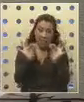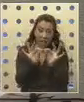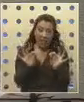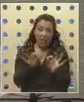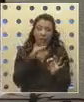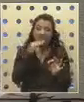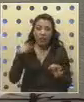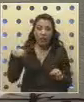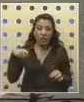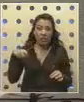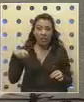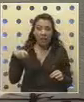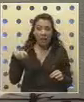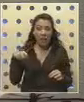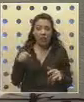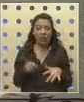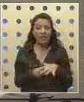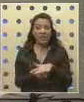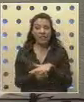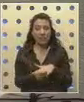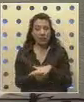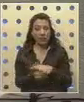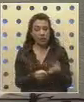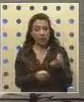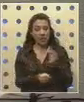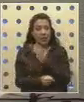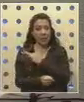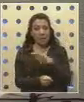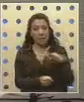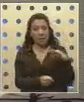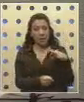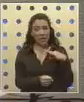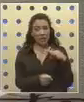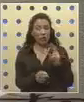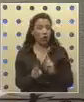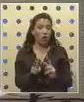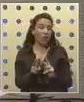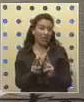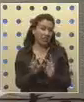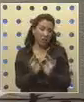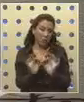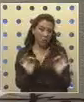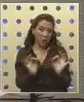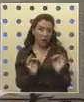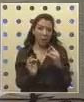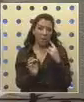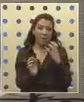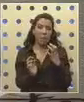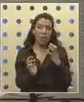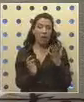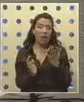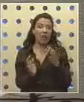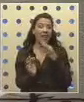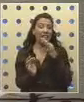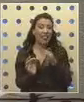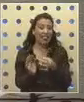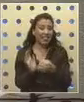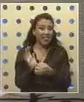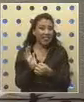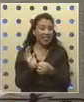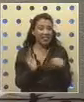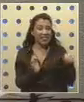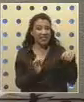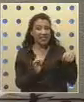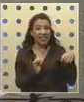el Senado. Y, por lo tanto, la situación que nos plantea la Ministra no ocurriría de ninguna manera. Porque los criterios que determinó